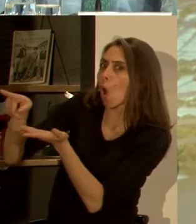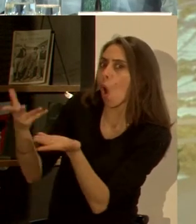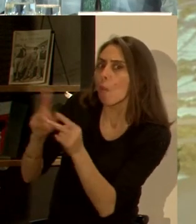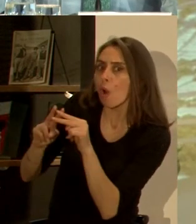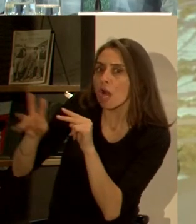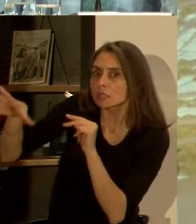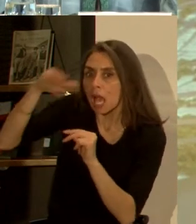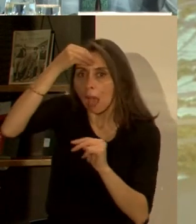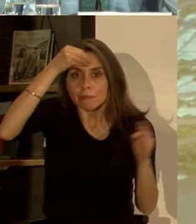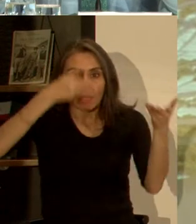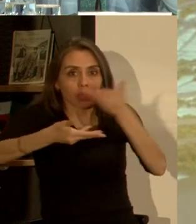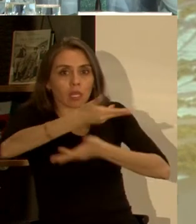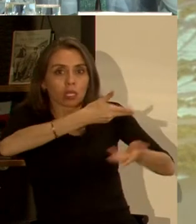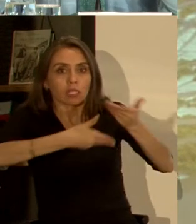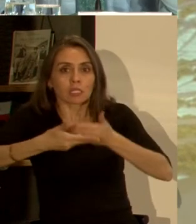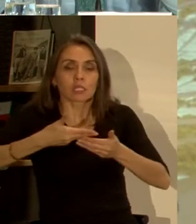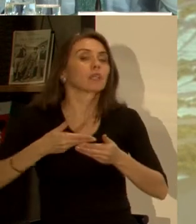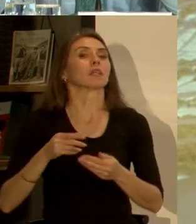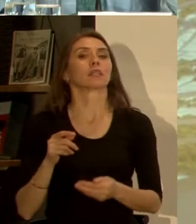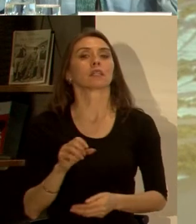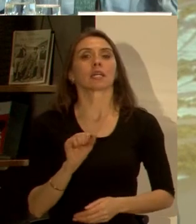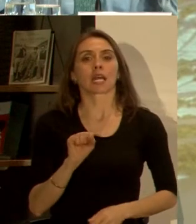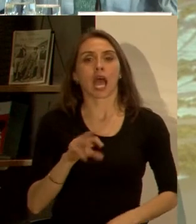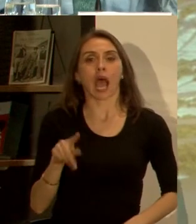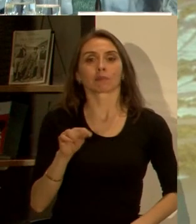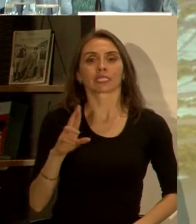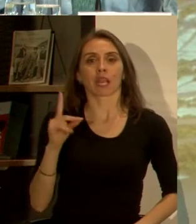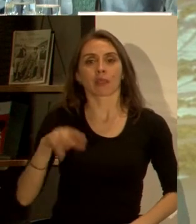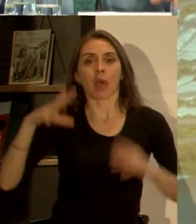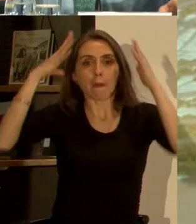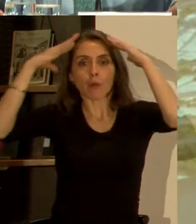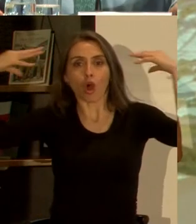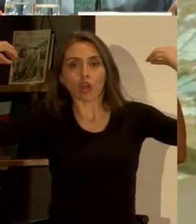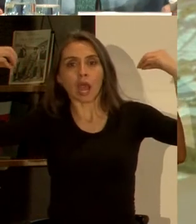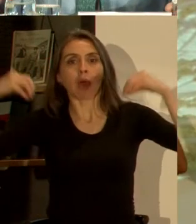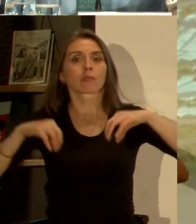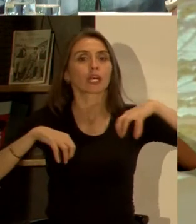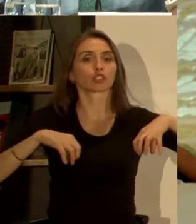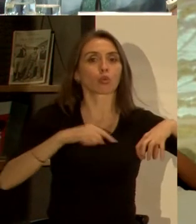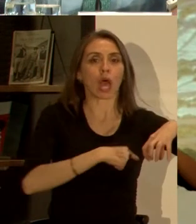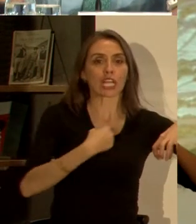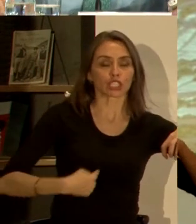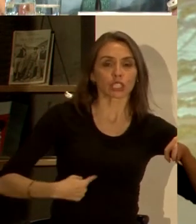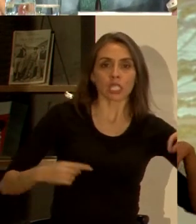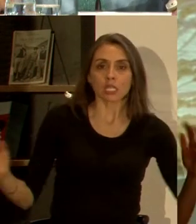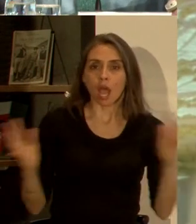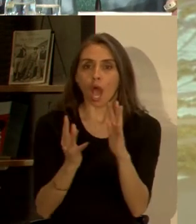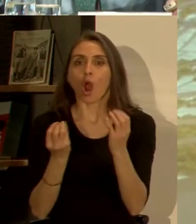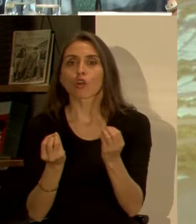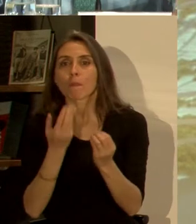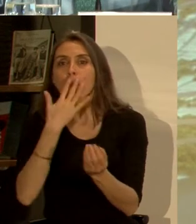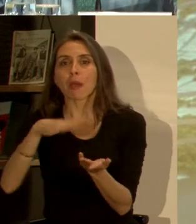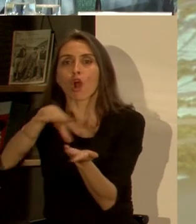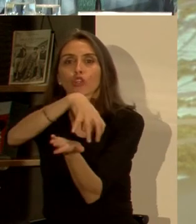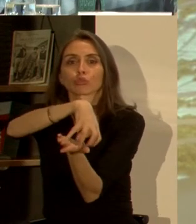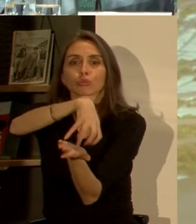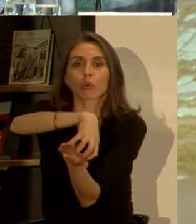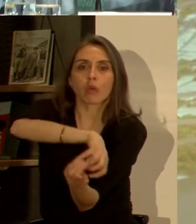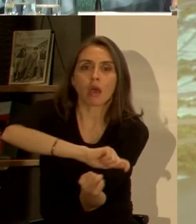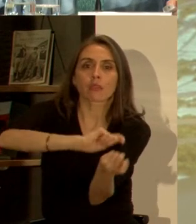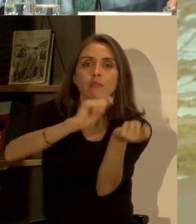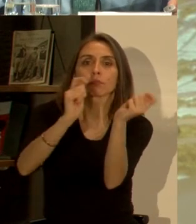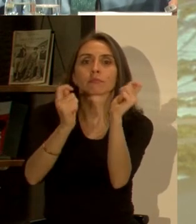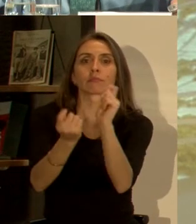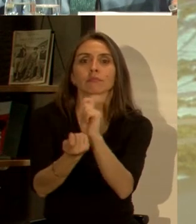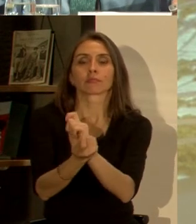perdón, en este caso Rotterdam, se sienta con la ciudad Ho Chi Minh y diseña un modelo resiliente para empezar a transformar la ciudad